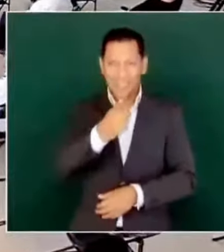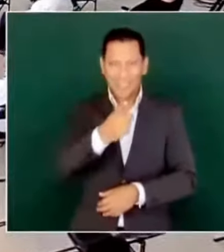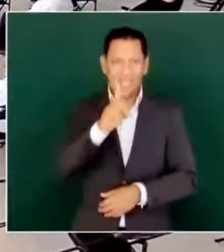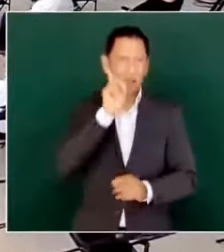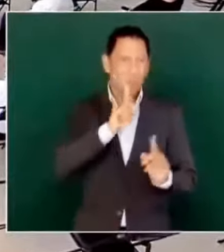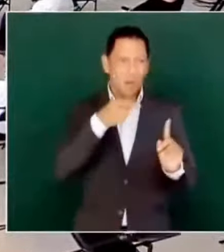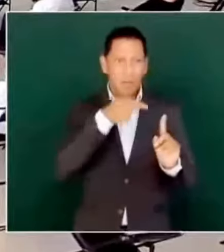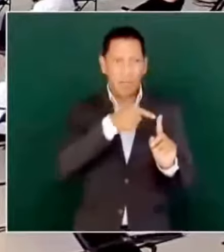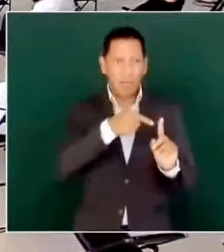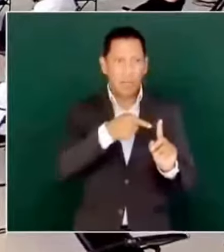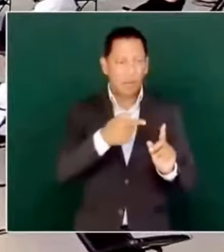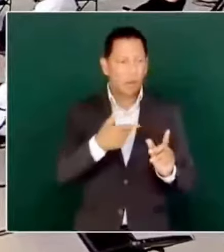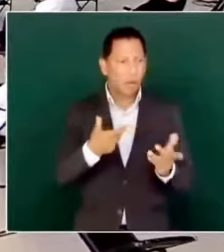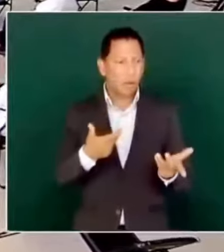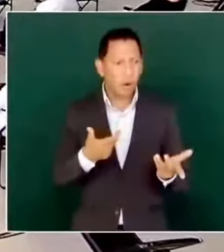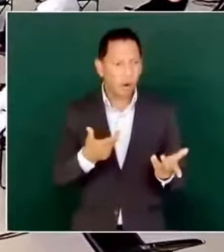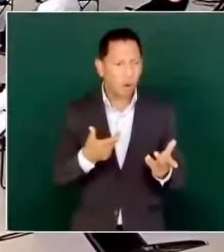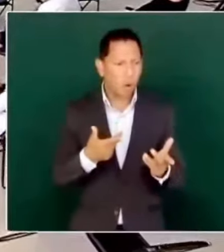me preocupó,